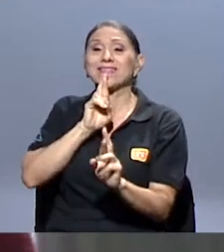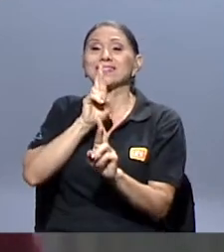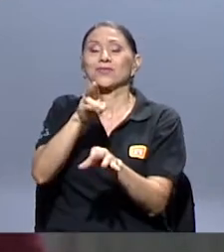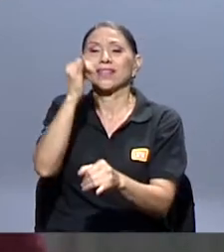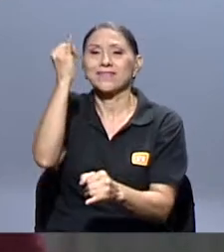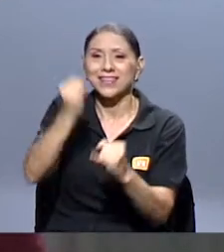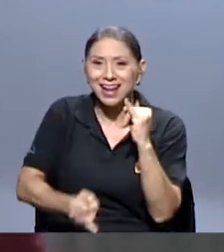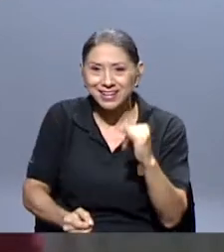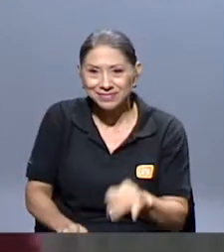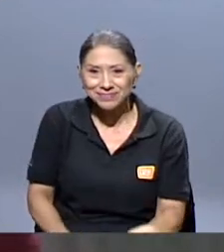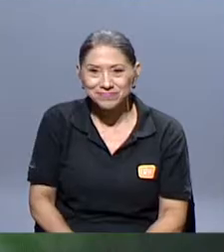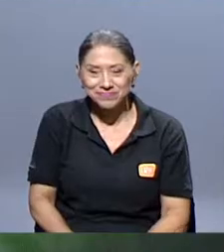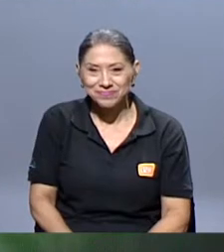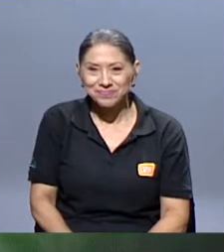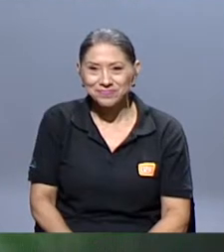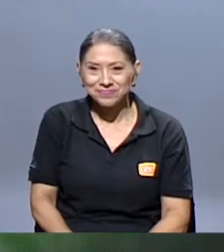final.